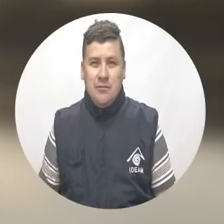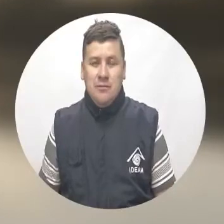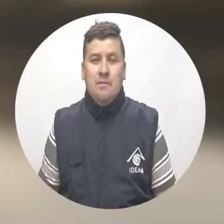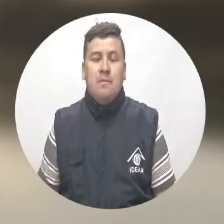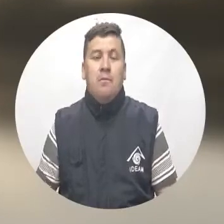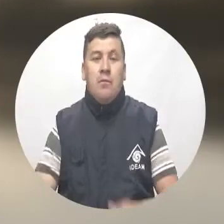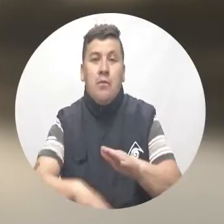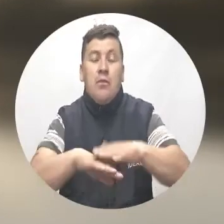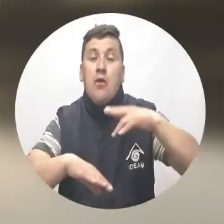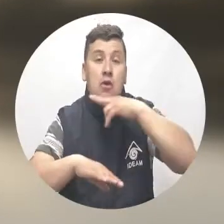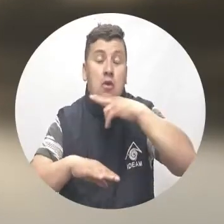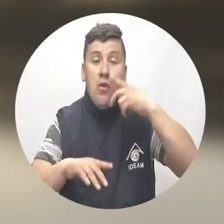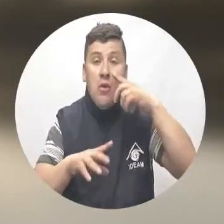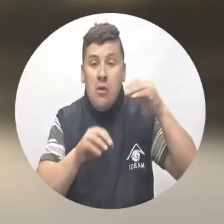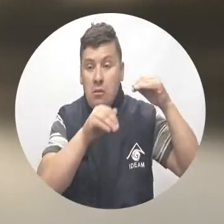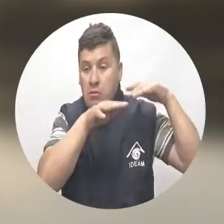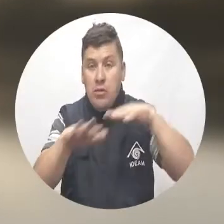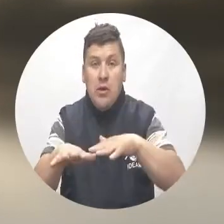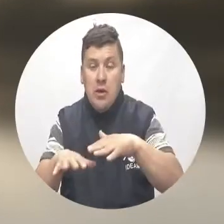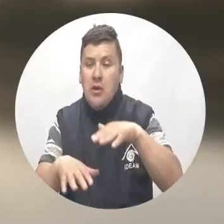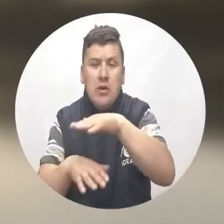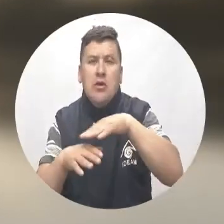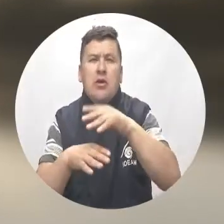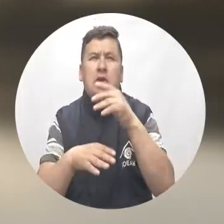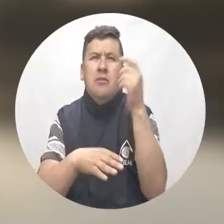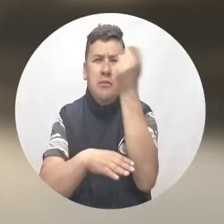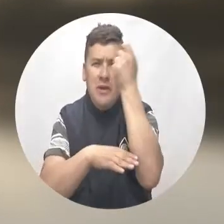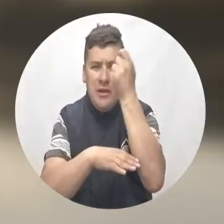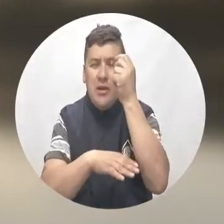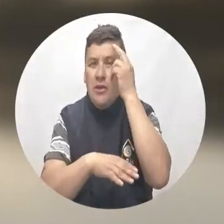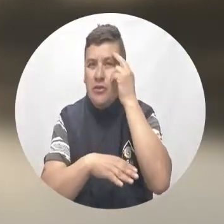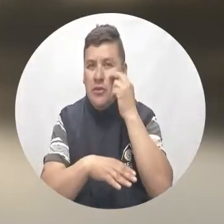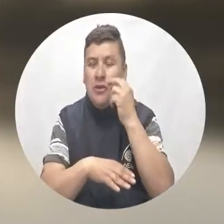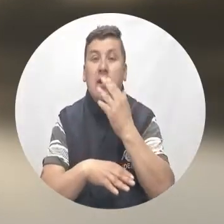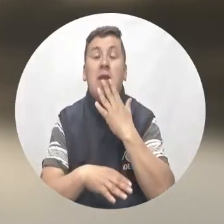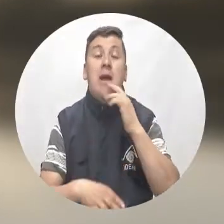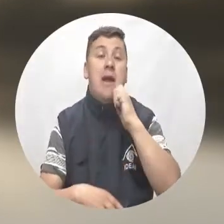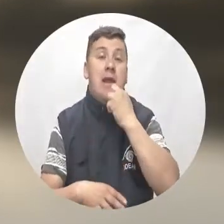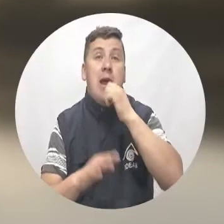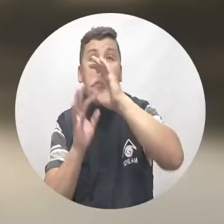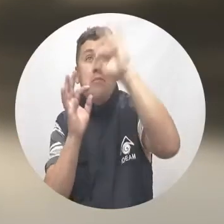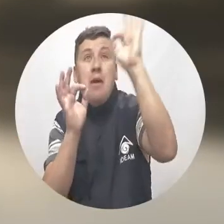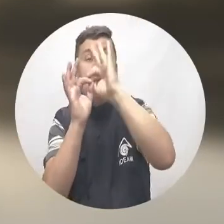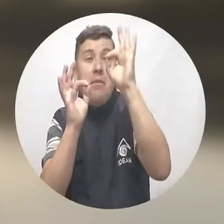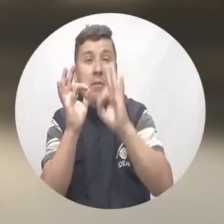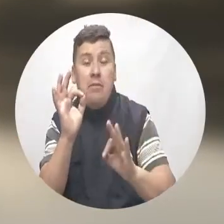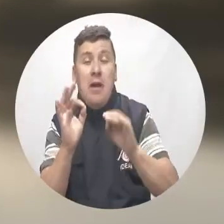Alerta roja por derrumbes en zonas del Chocó y el Meta y alerta naranja en el resto del territorio nacional.